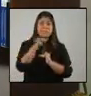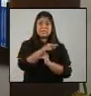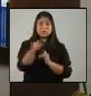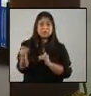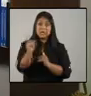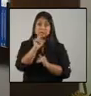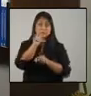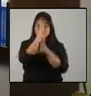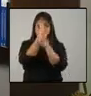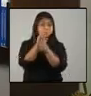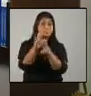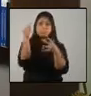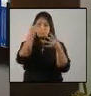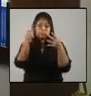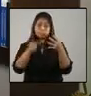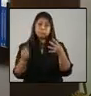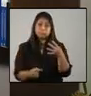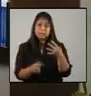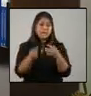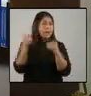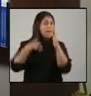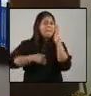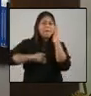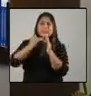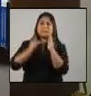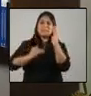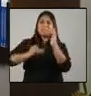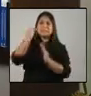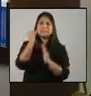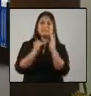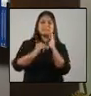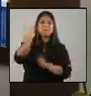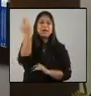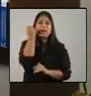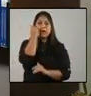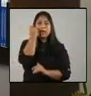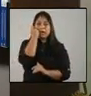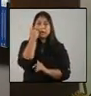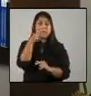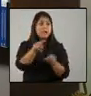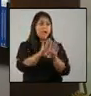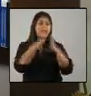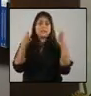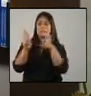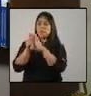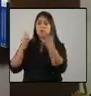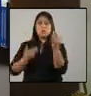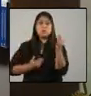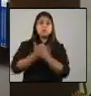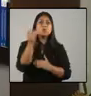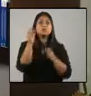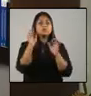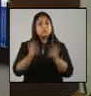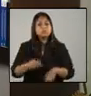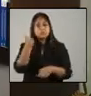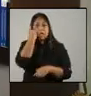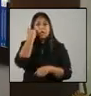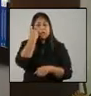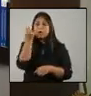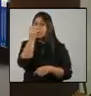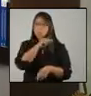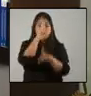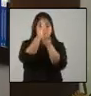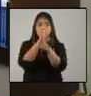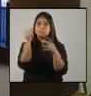seguimos las normas. Y cada apertura de actividades implicará nuevos casos si no seguimos las normas.